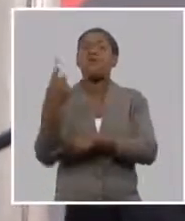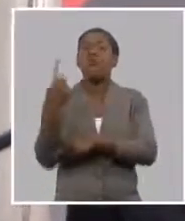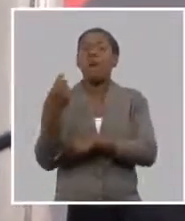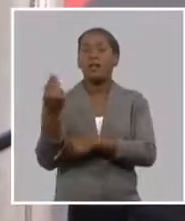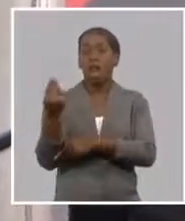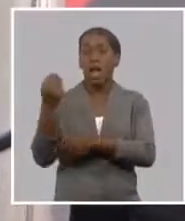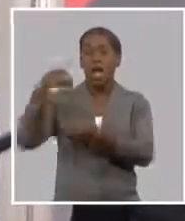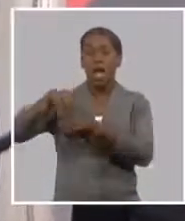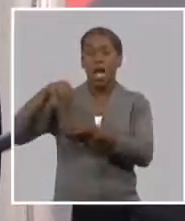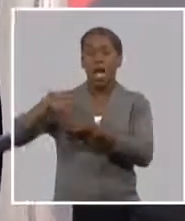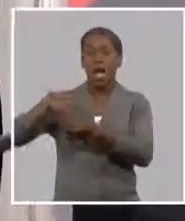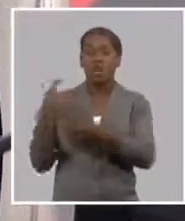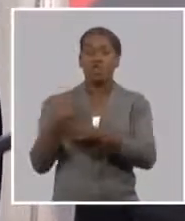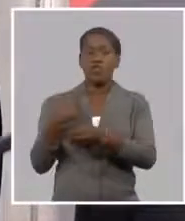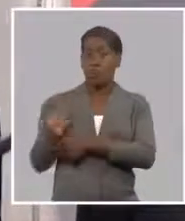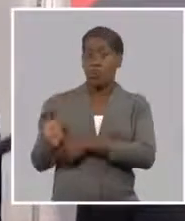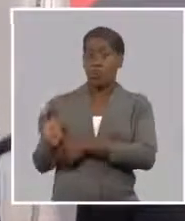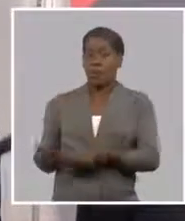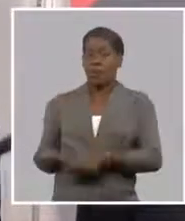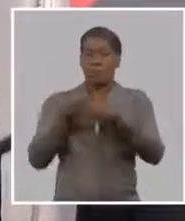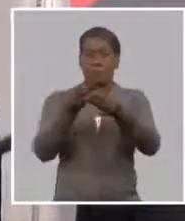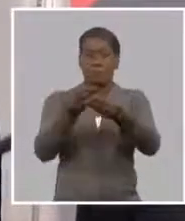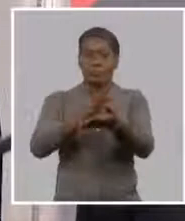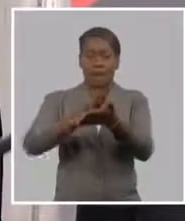para los productores agropecuarios pide cuatro